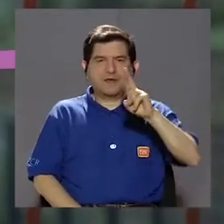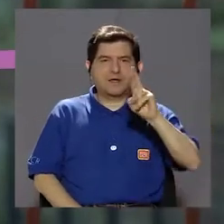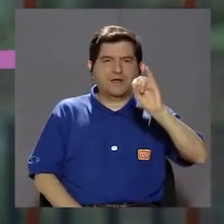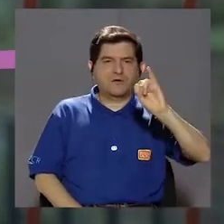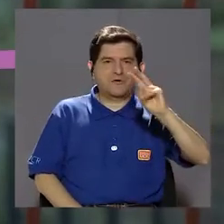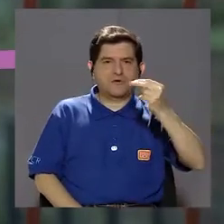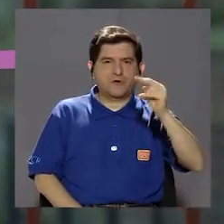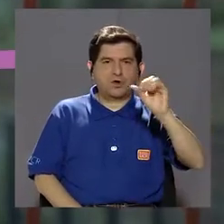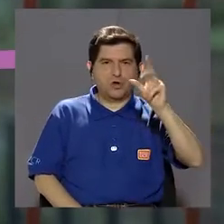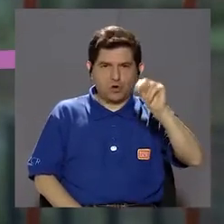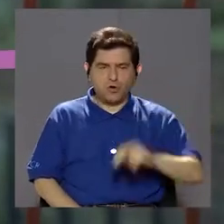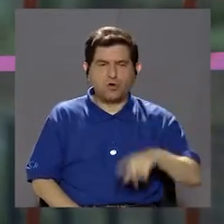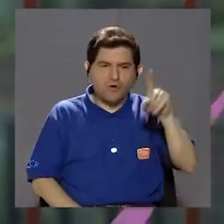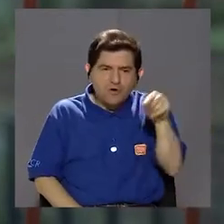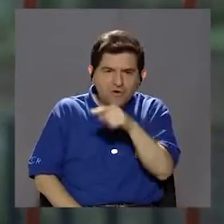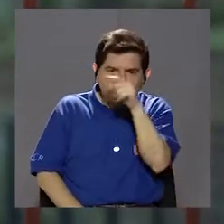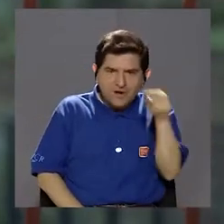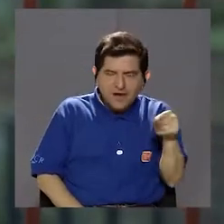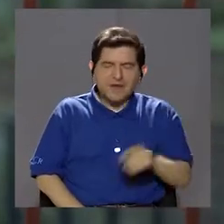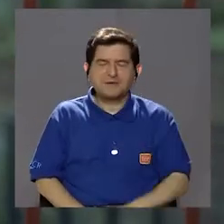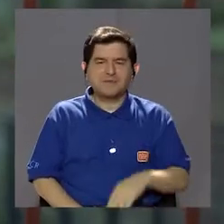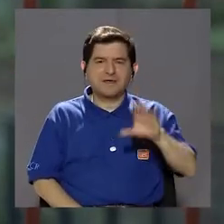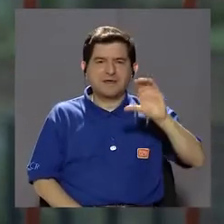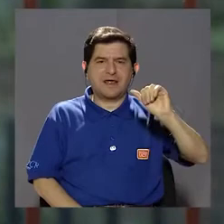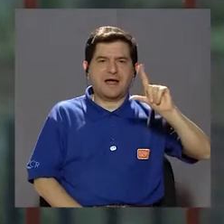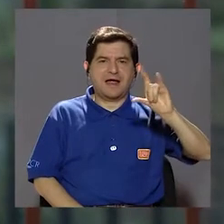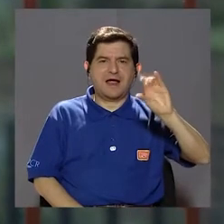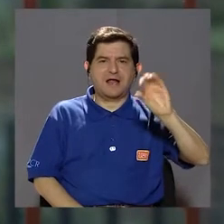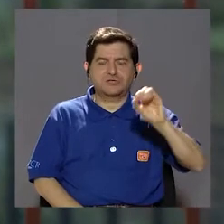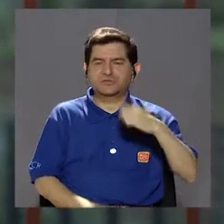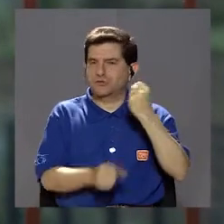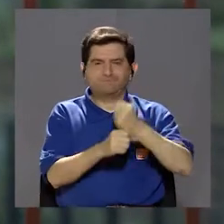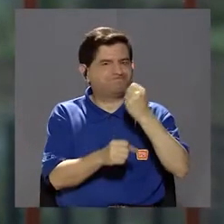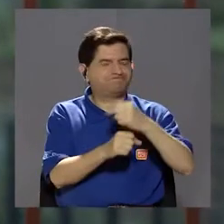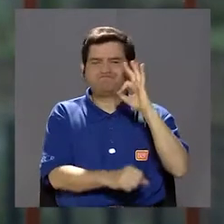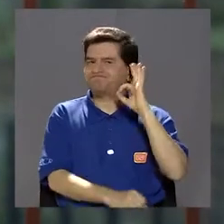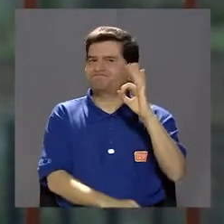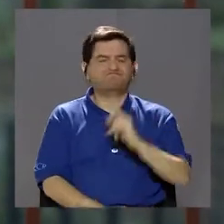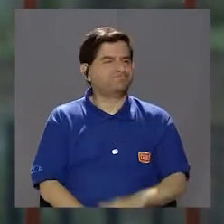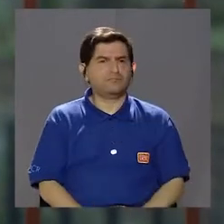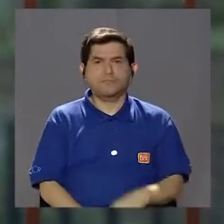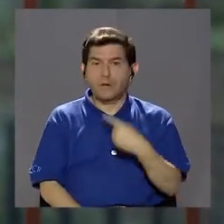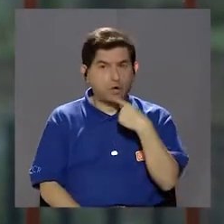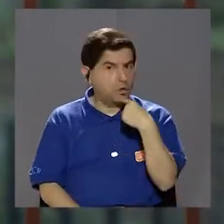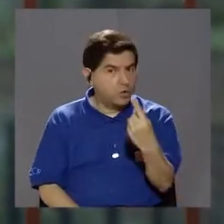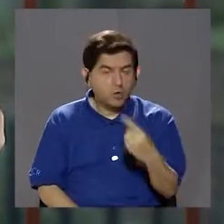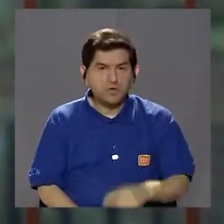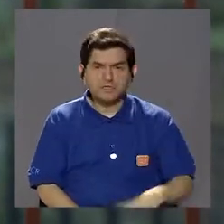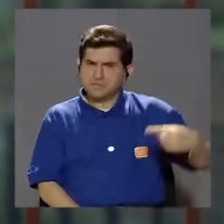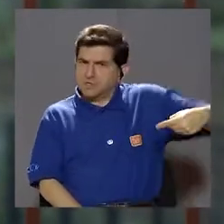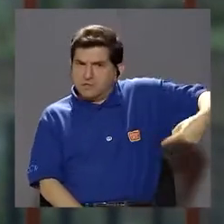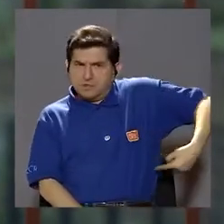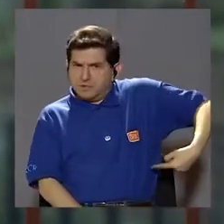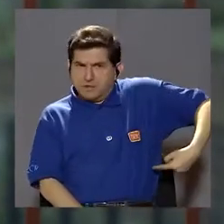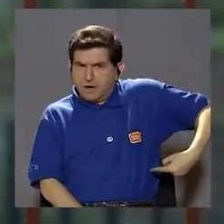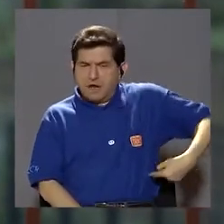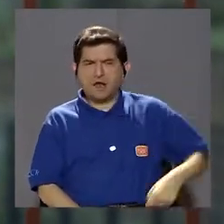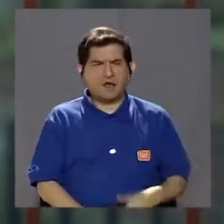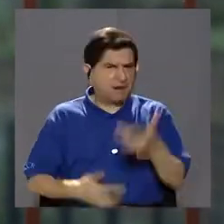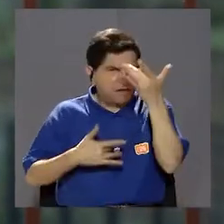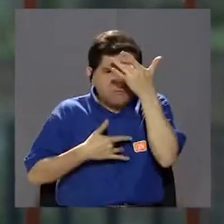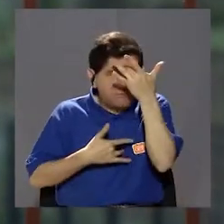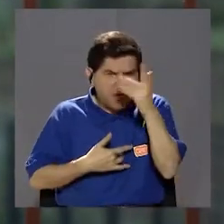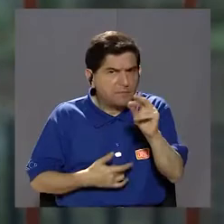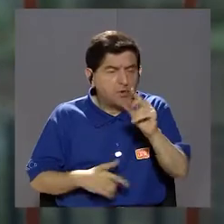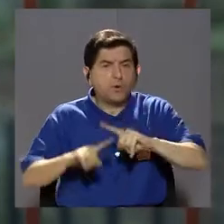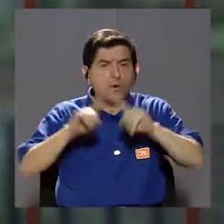de depurar, de eliminar estos depósitos de calcio, no trabaja bien. No estamos diciendo que el riñón esté